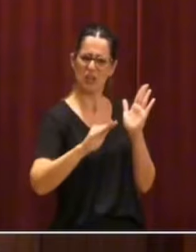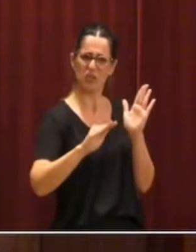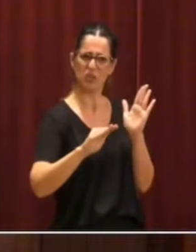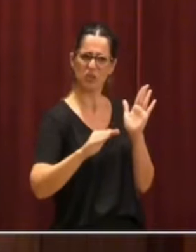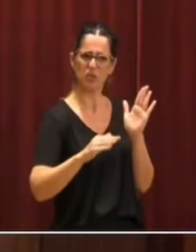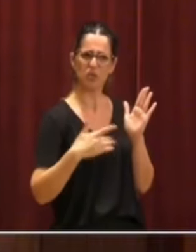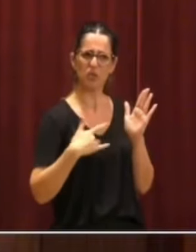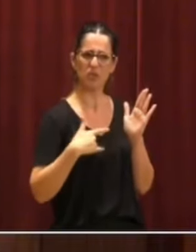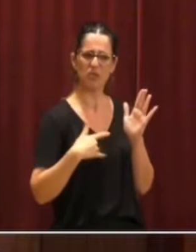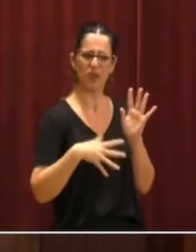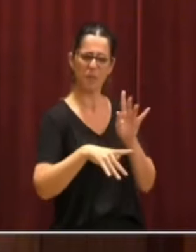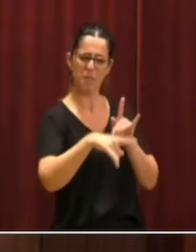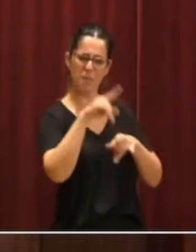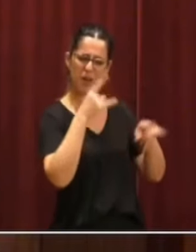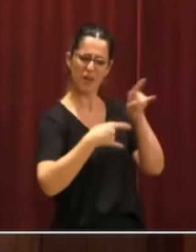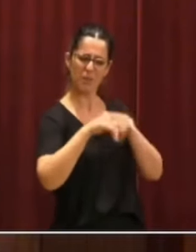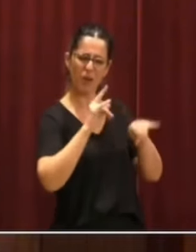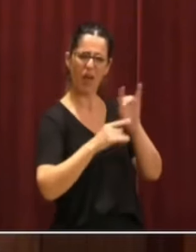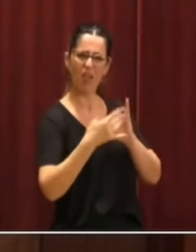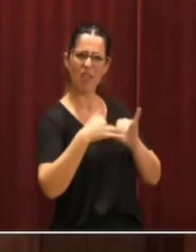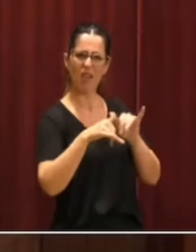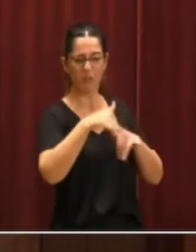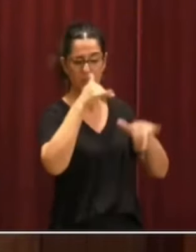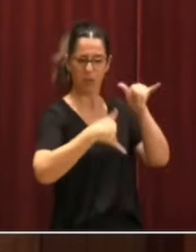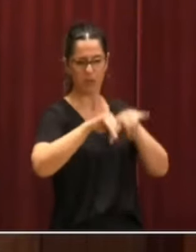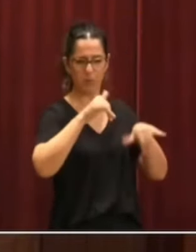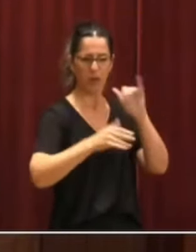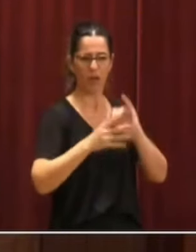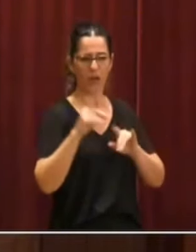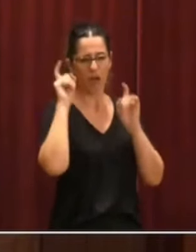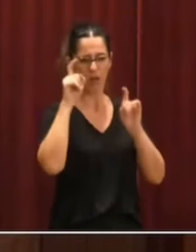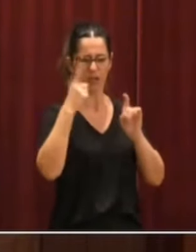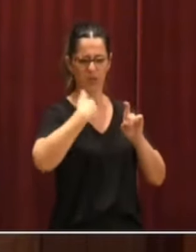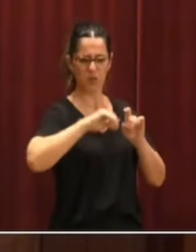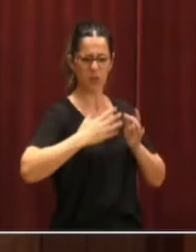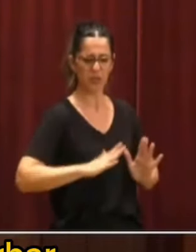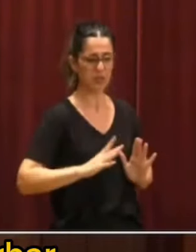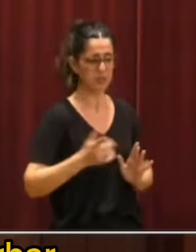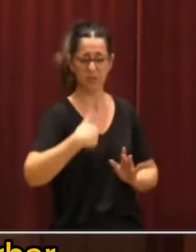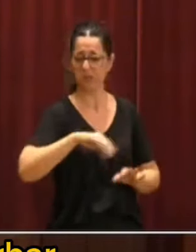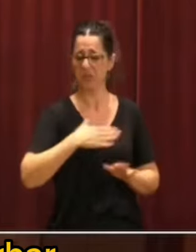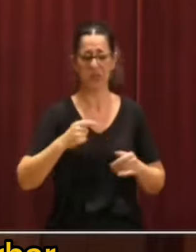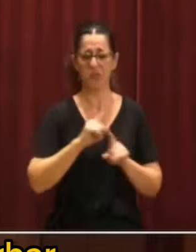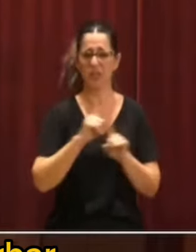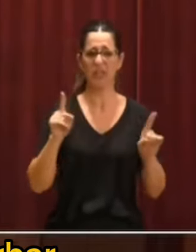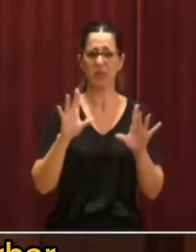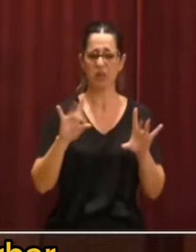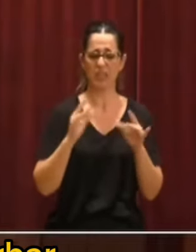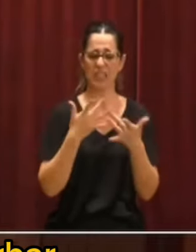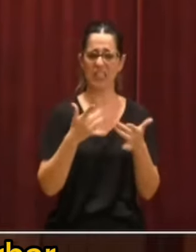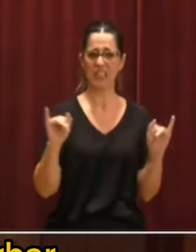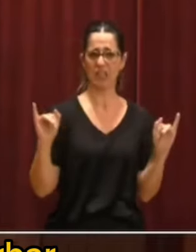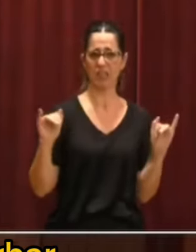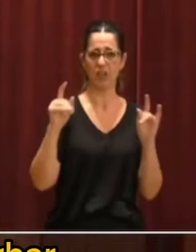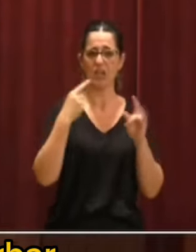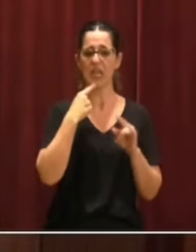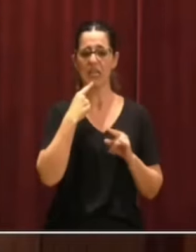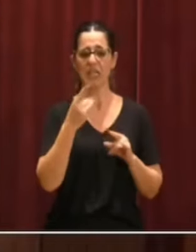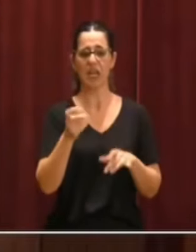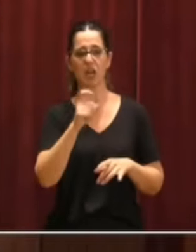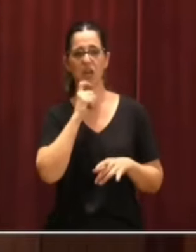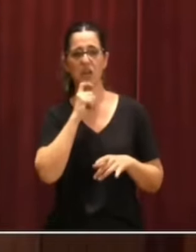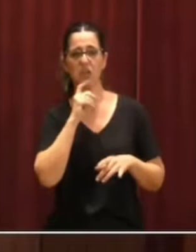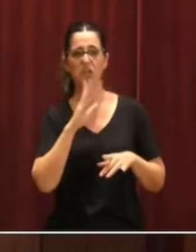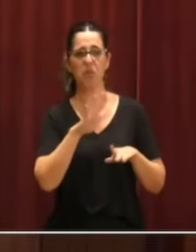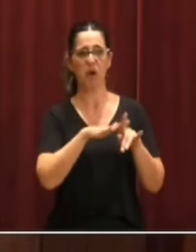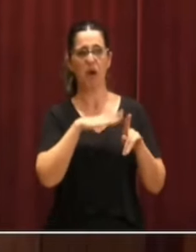educativas sobre nuestros hijos y nosotros no queremos que los toquen, no queremos que les digan cómo se tienen que masturbar